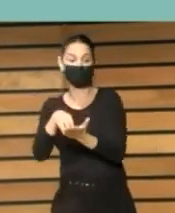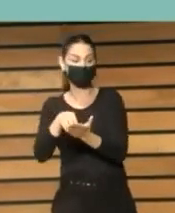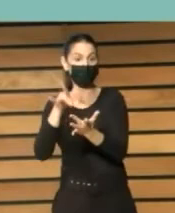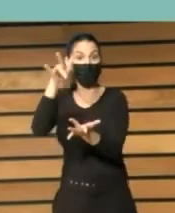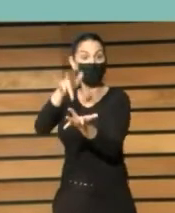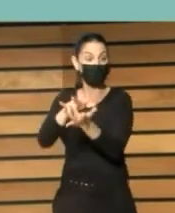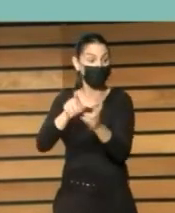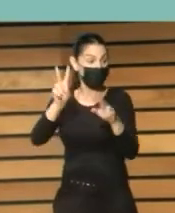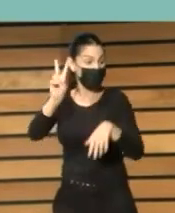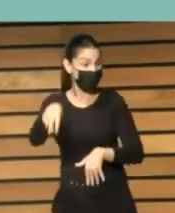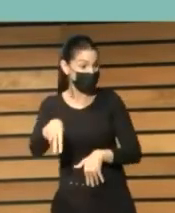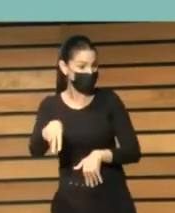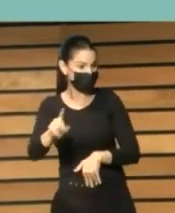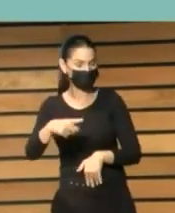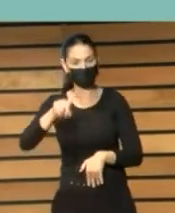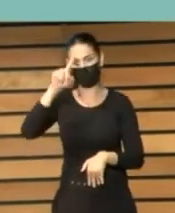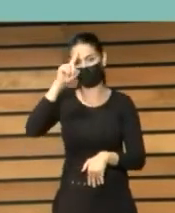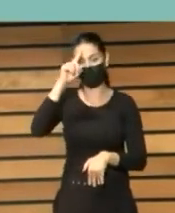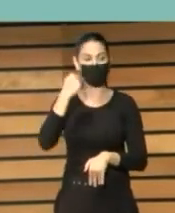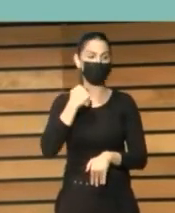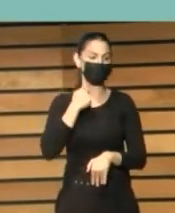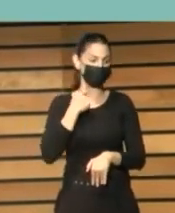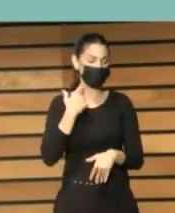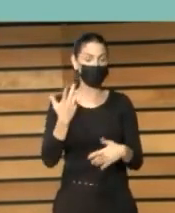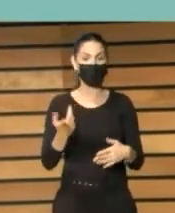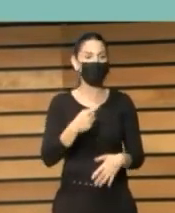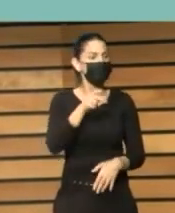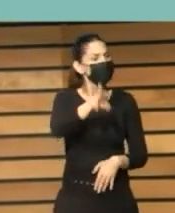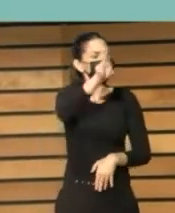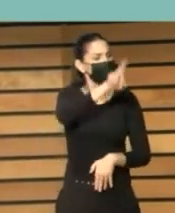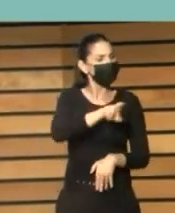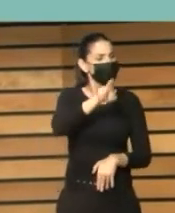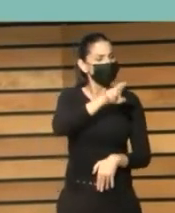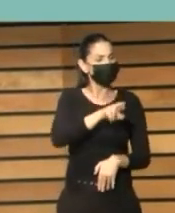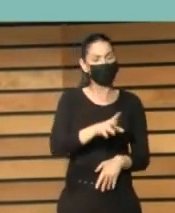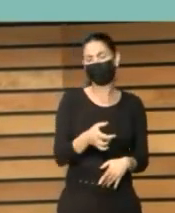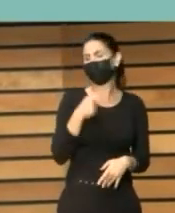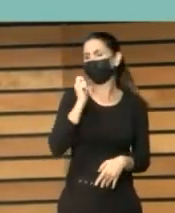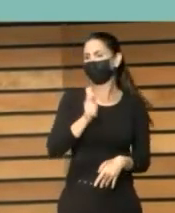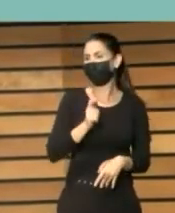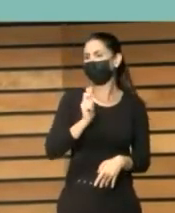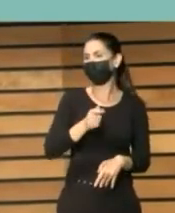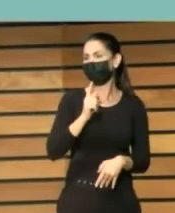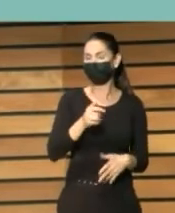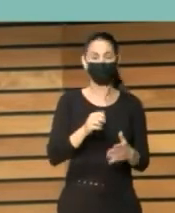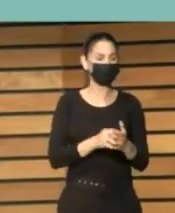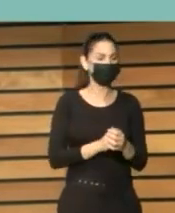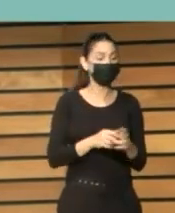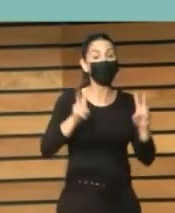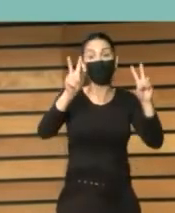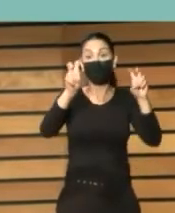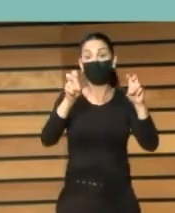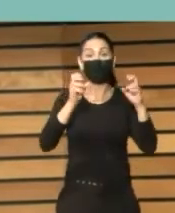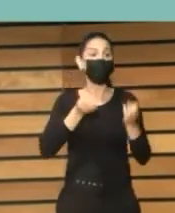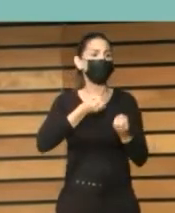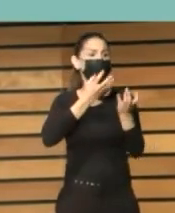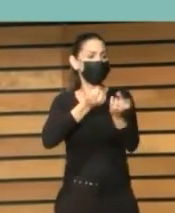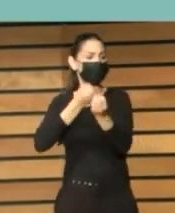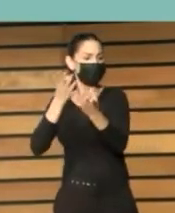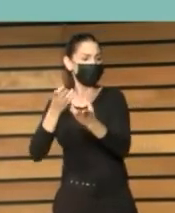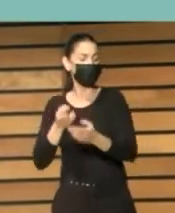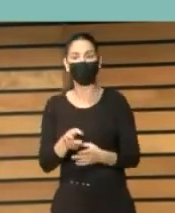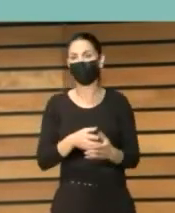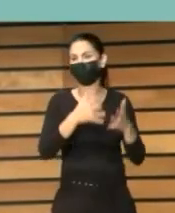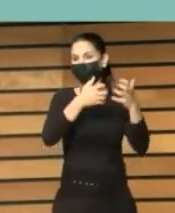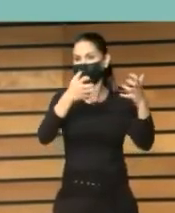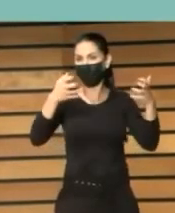y lo iba repitiendo por toda Arucas y lo iba repitiendo por todos los lugares donde íbamos haciendo estas sesiones de narración como la que ven en